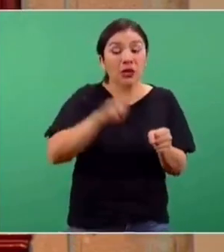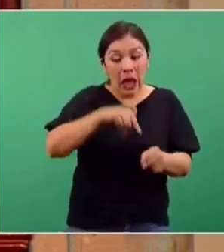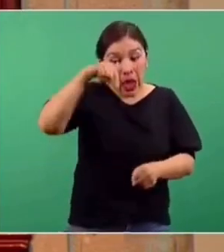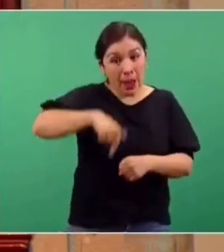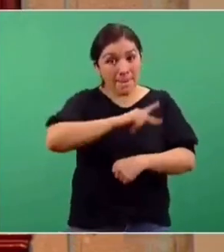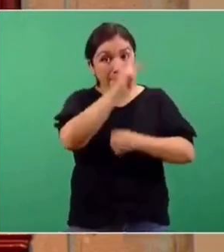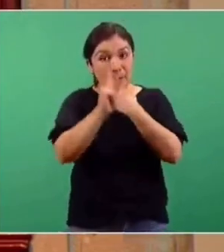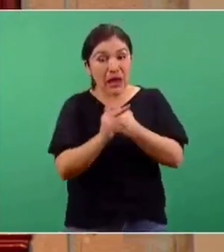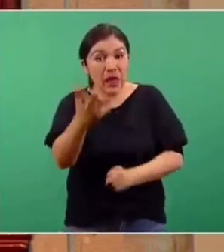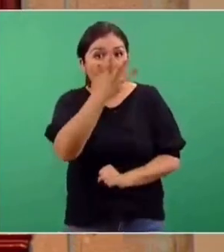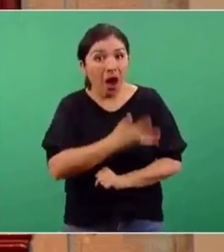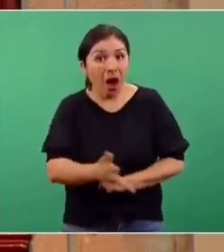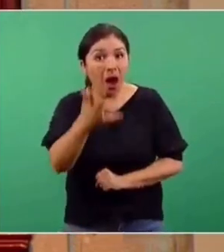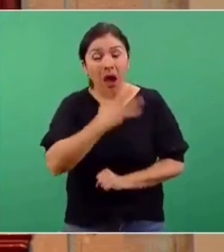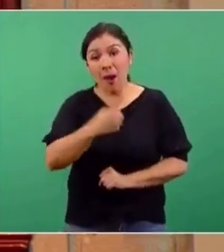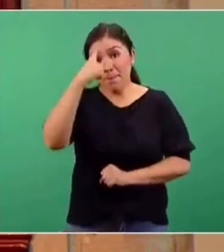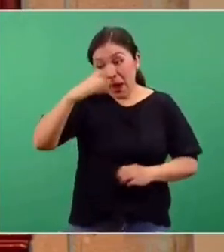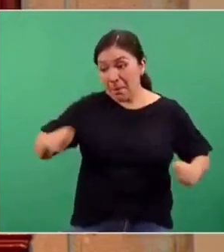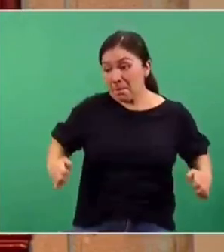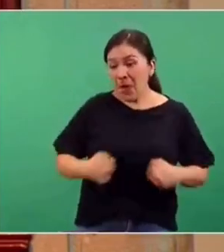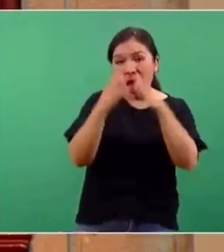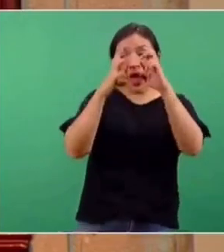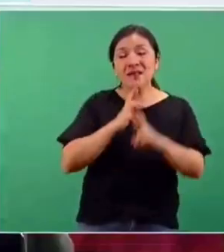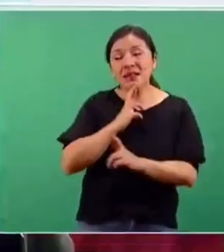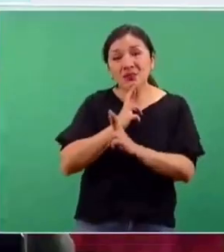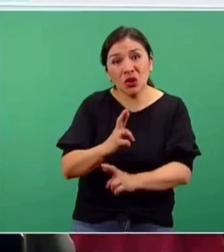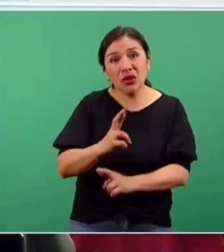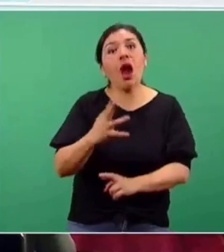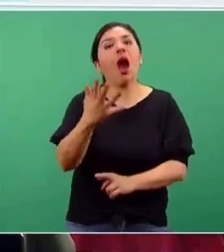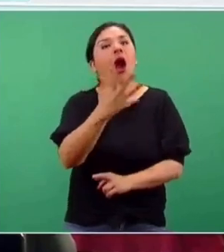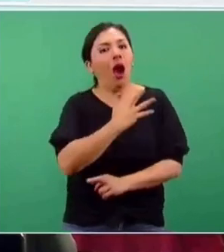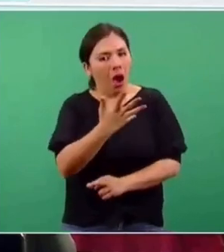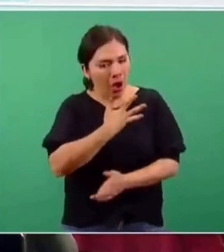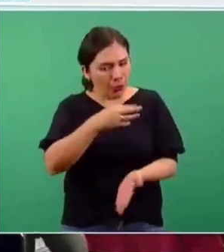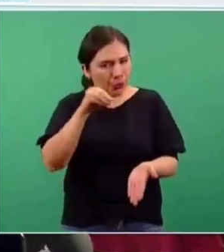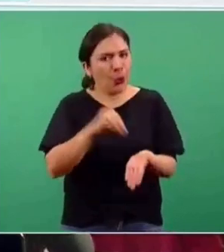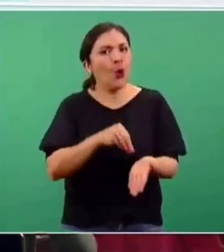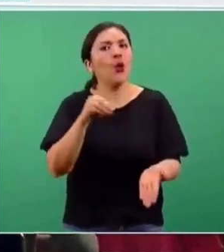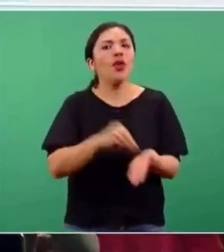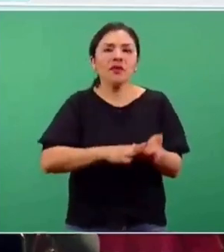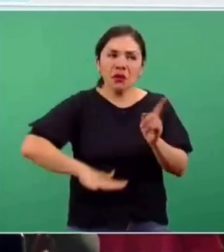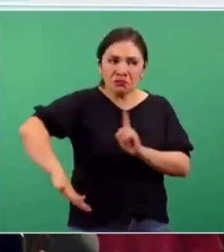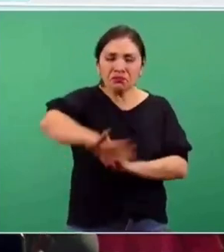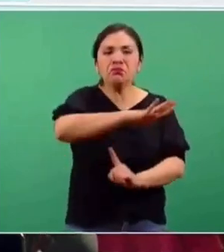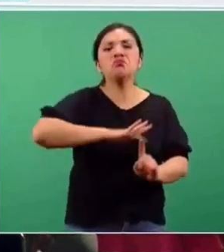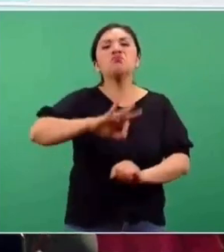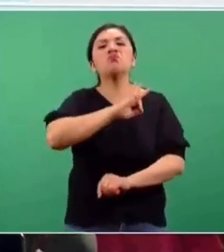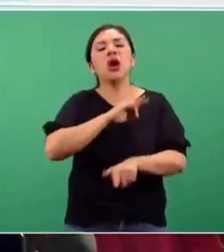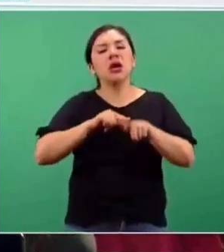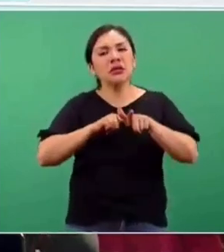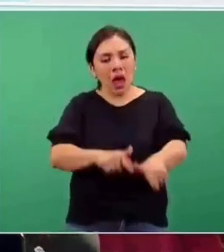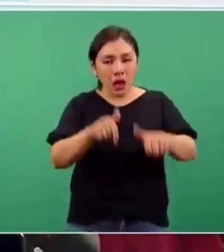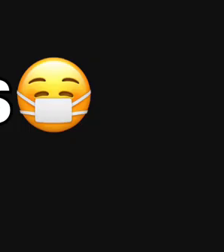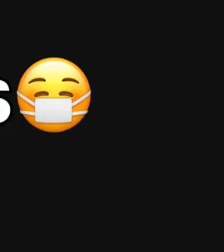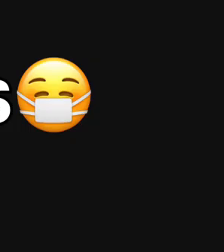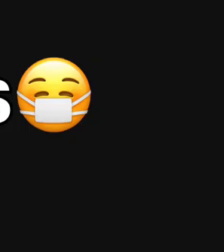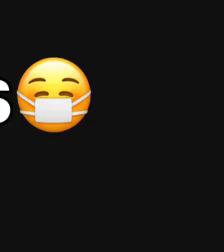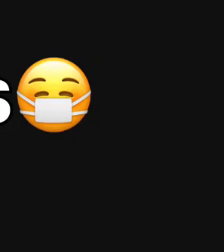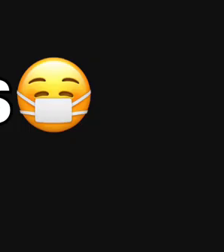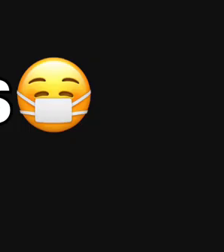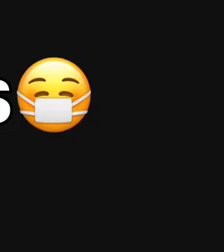país para respuesta ante la epidemia ha tenido todo lo necesario para poder atender a los pacientes.